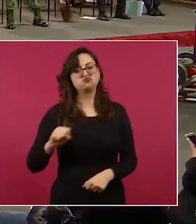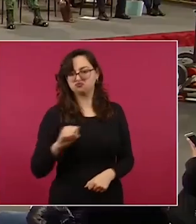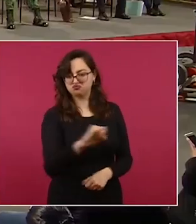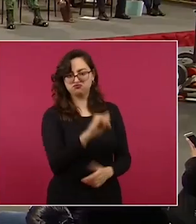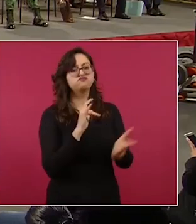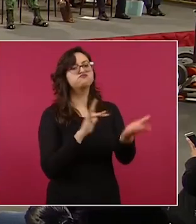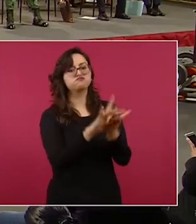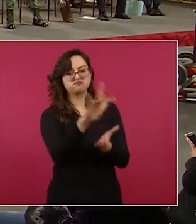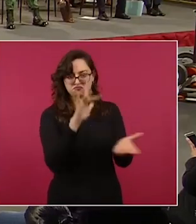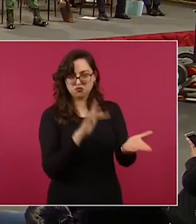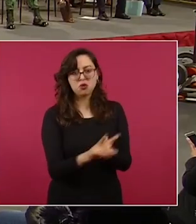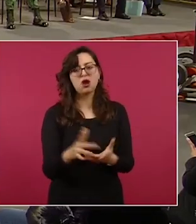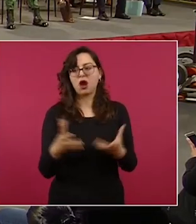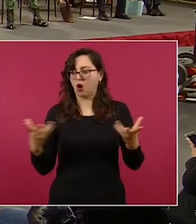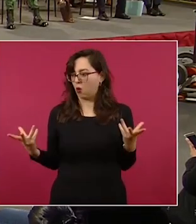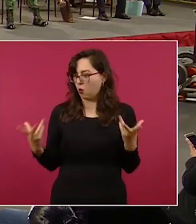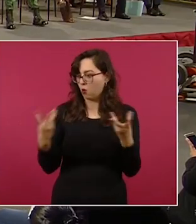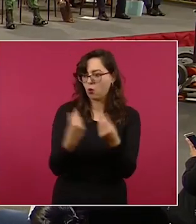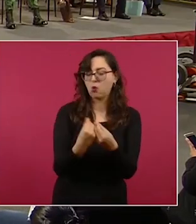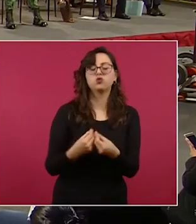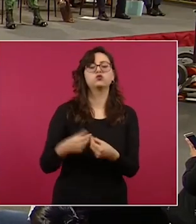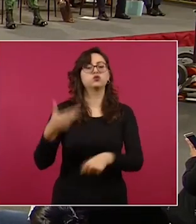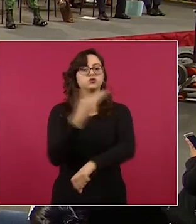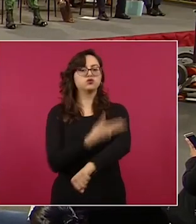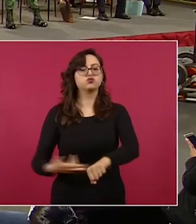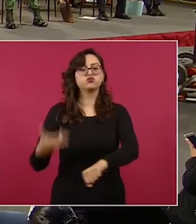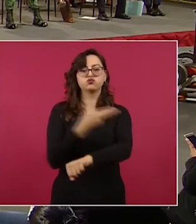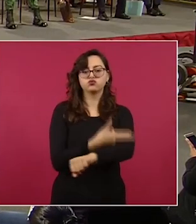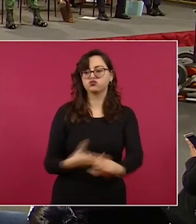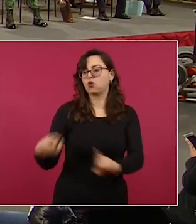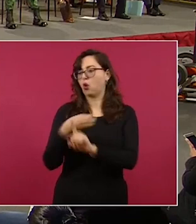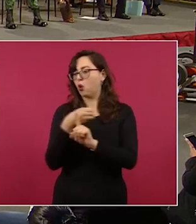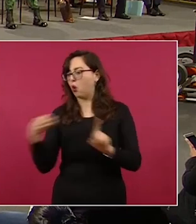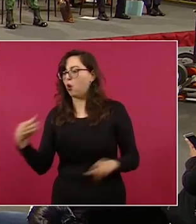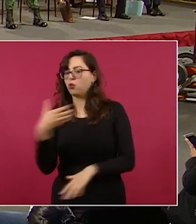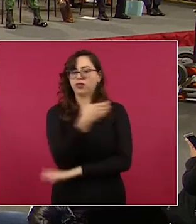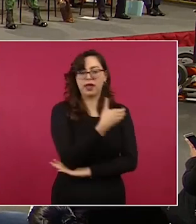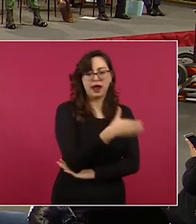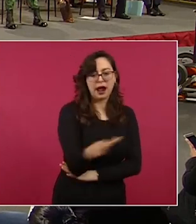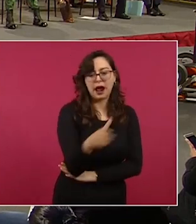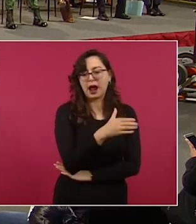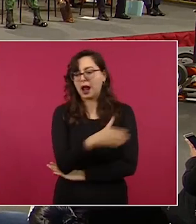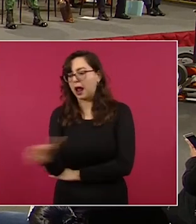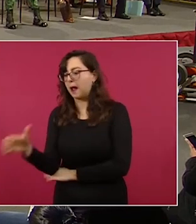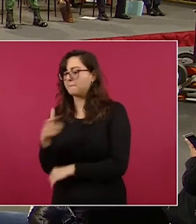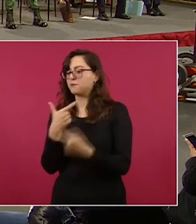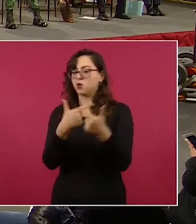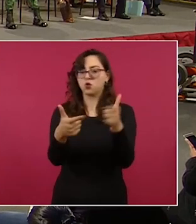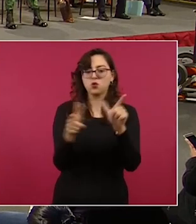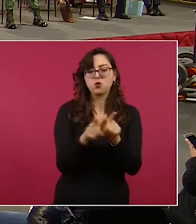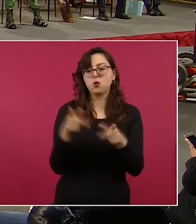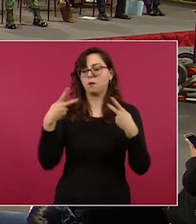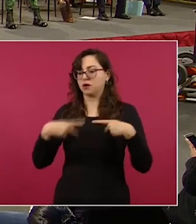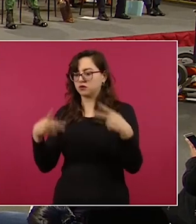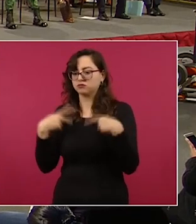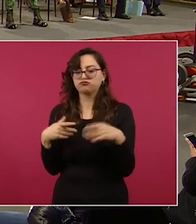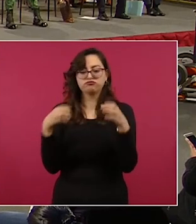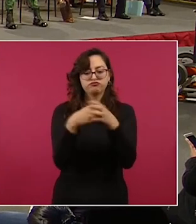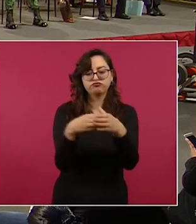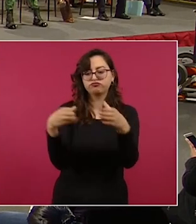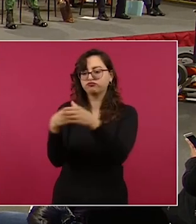los proyectos productivos, la organización con los productores, las cooperativas de servicios y pequeños